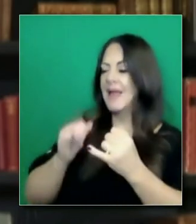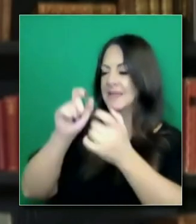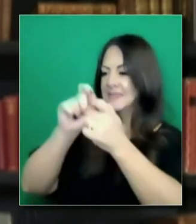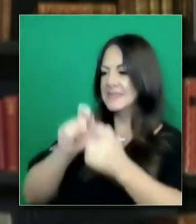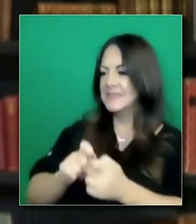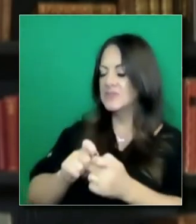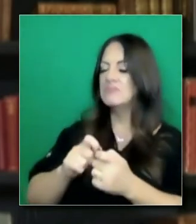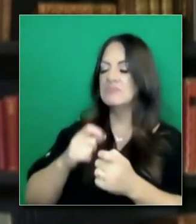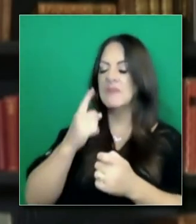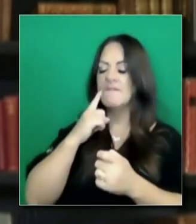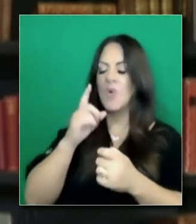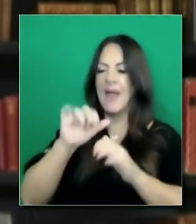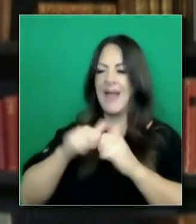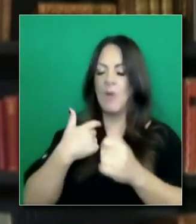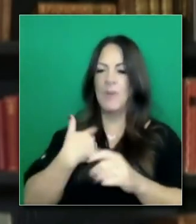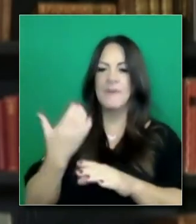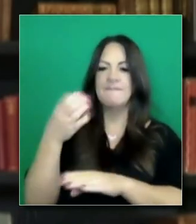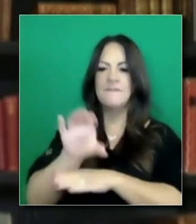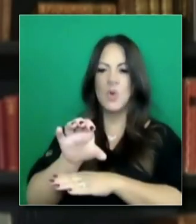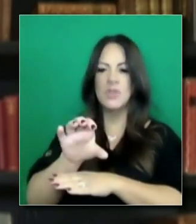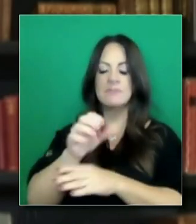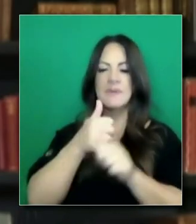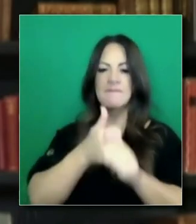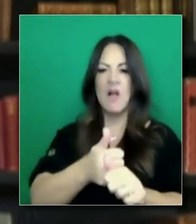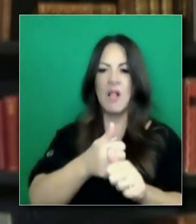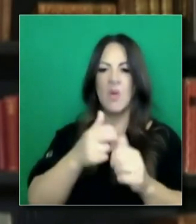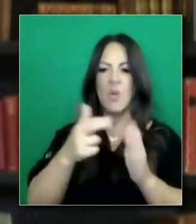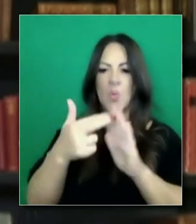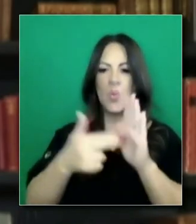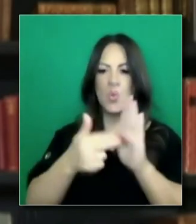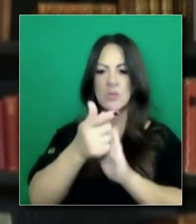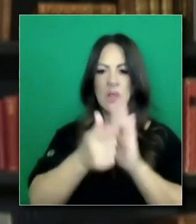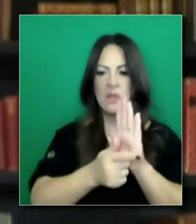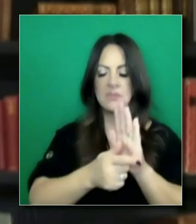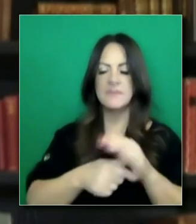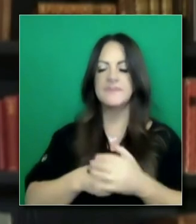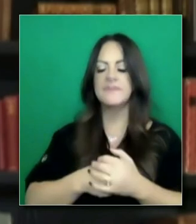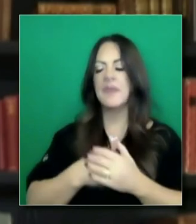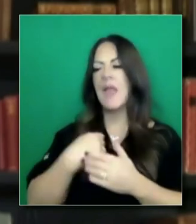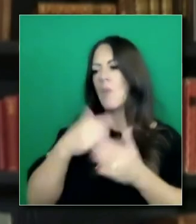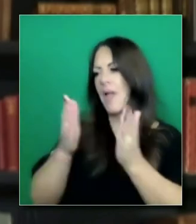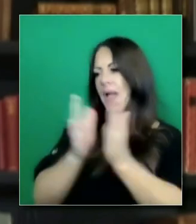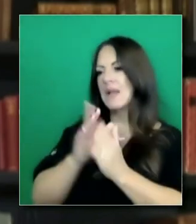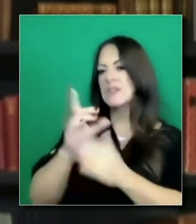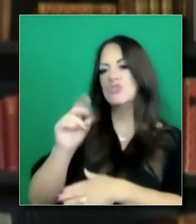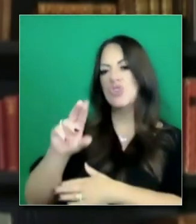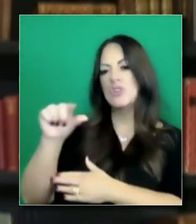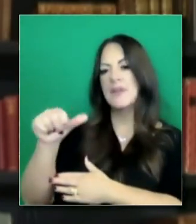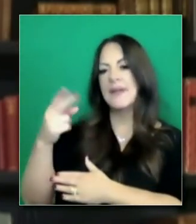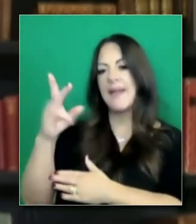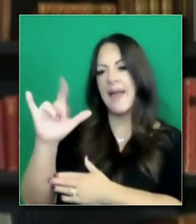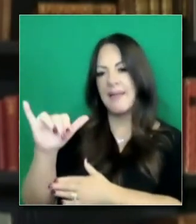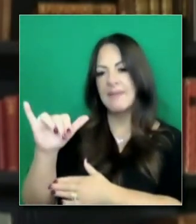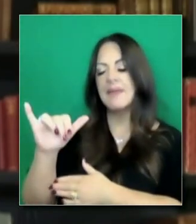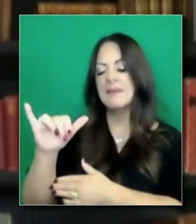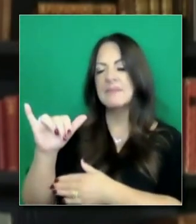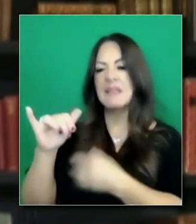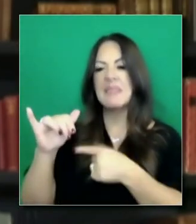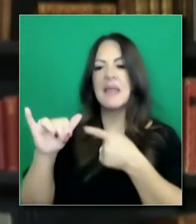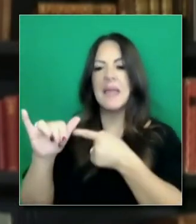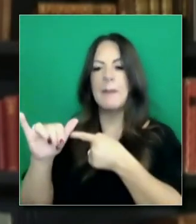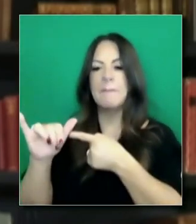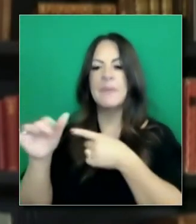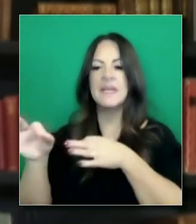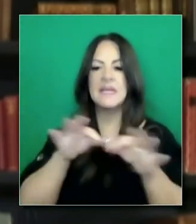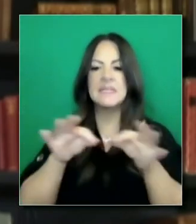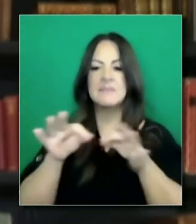detalles de esa estrategia. Y con eso pues fue muy larga la respuesta. Quiero preguntarle al doctor Gale porque sé que a él le preocupa